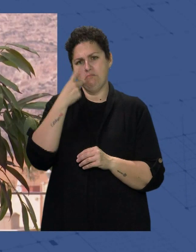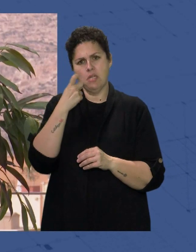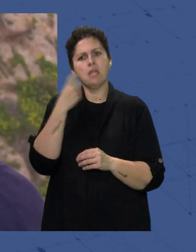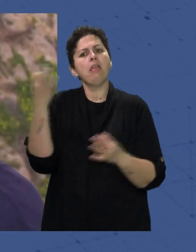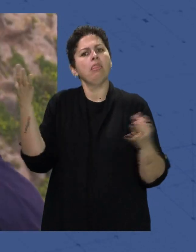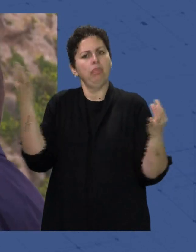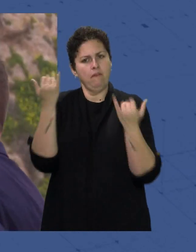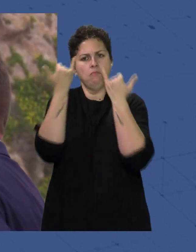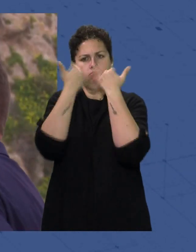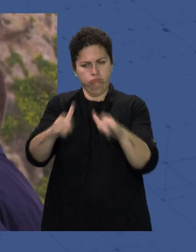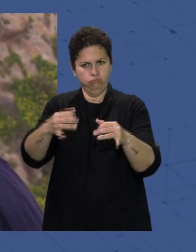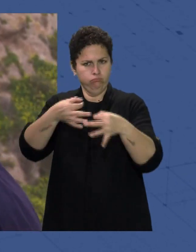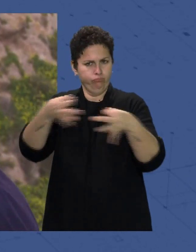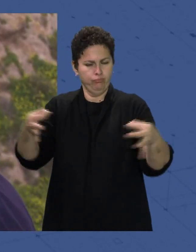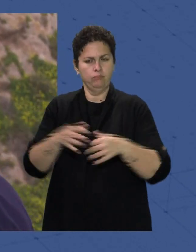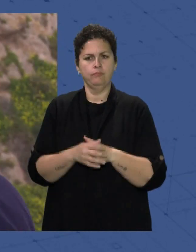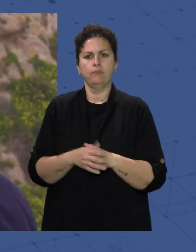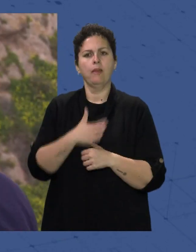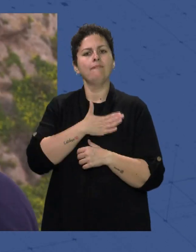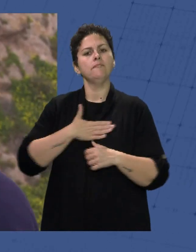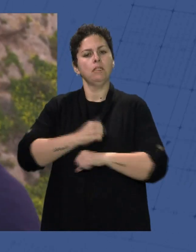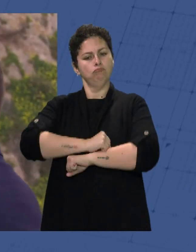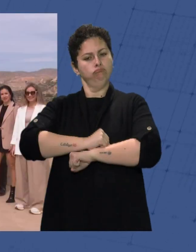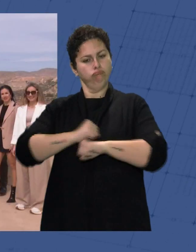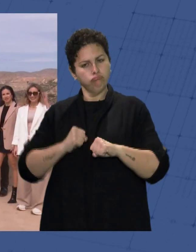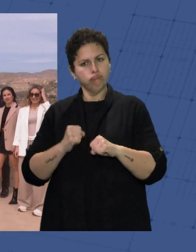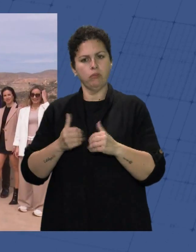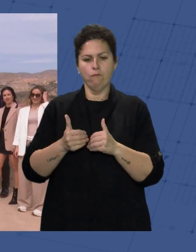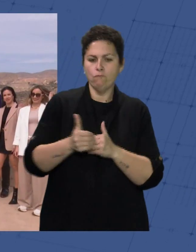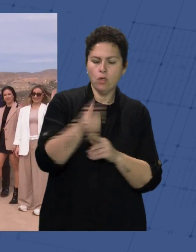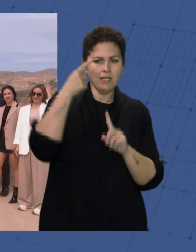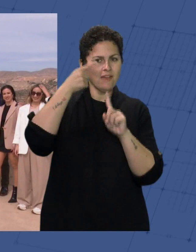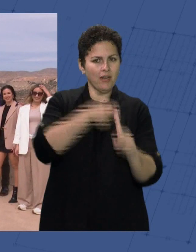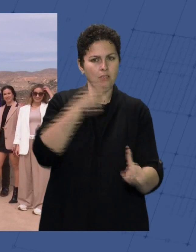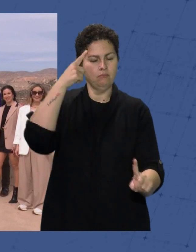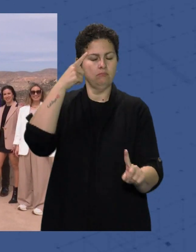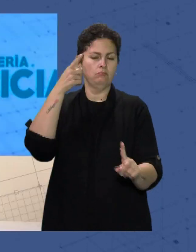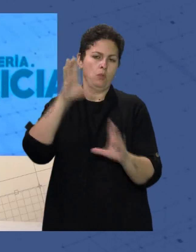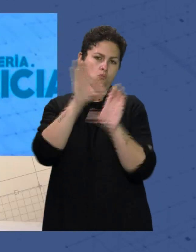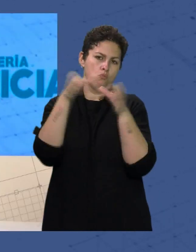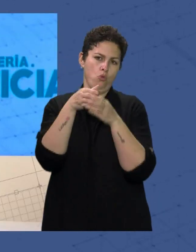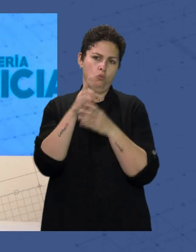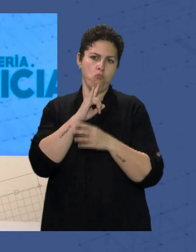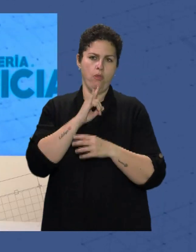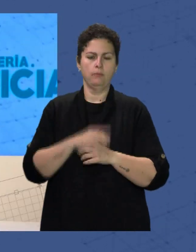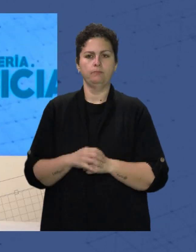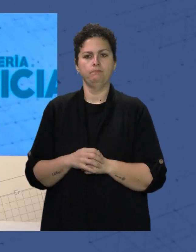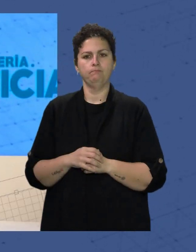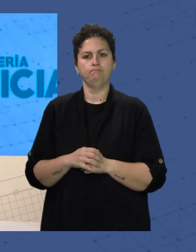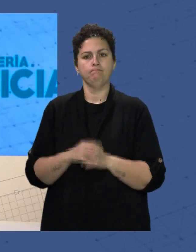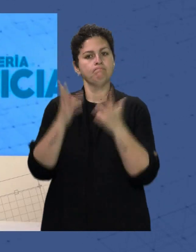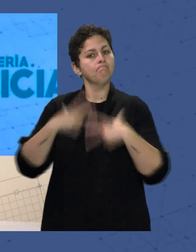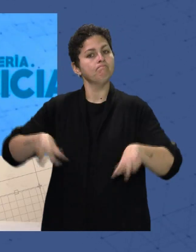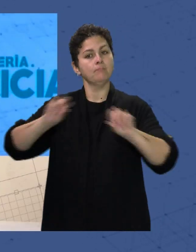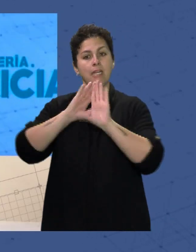condiciones Y que pretende consolidarse Como un referente En el mundo de la moda Y hasta aquí el resumen